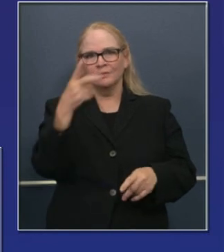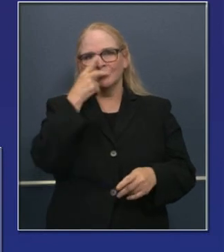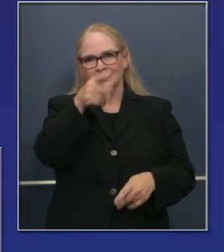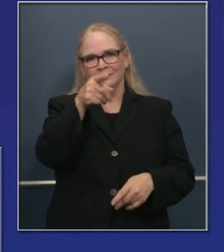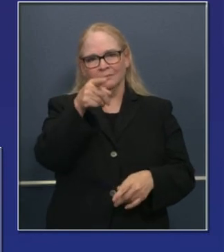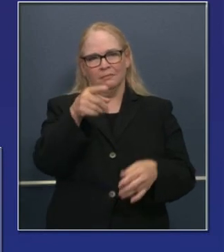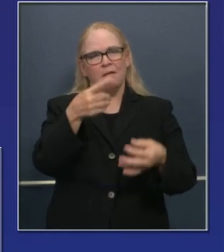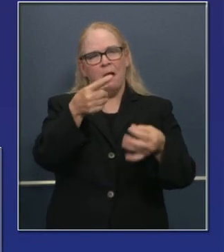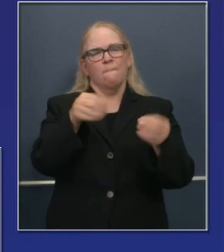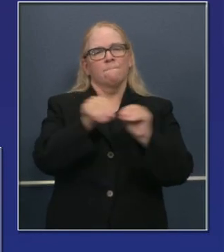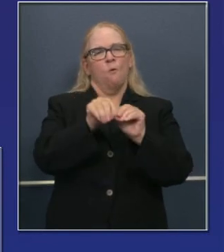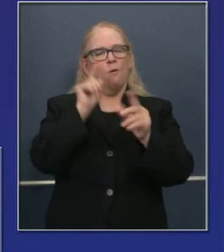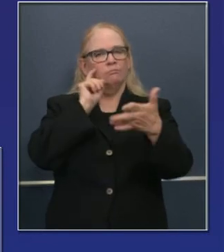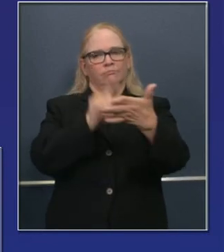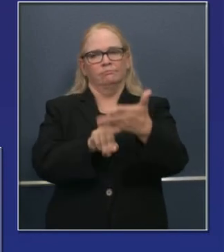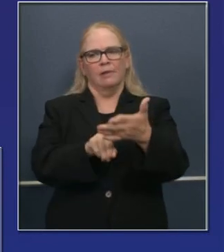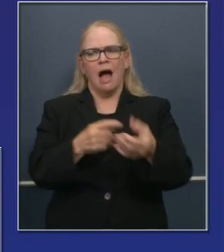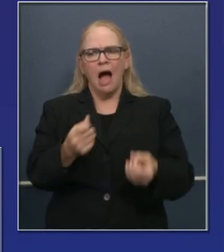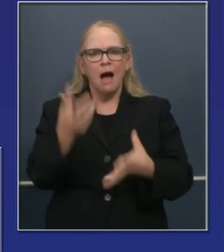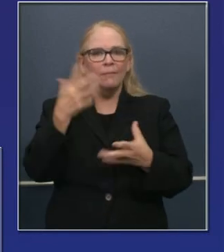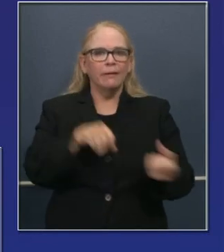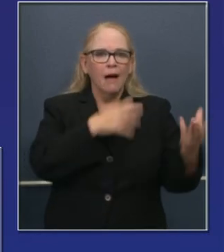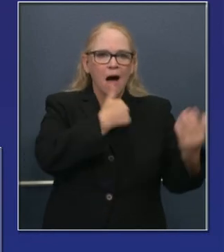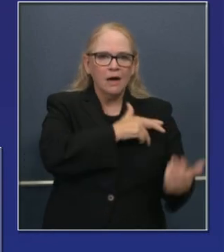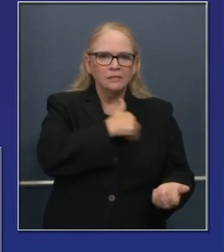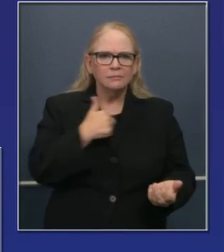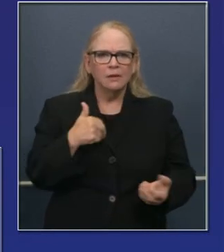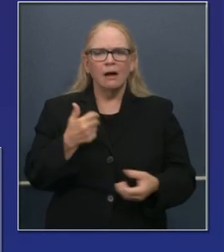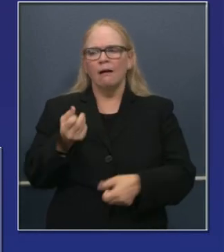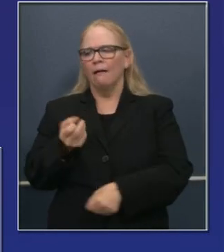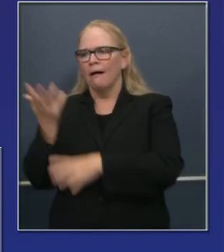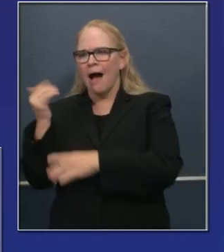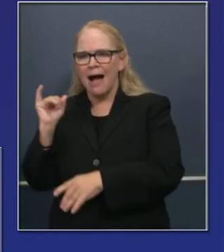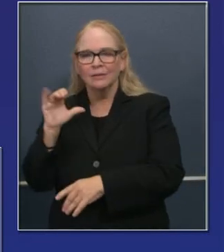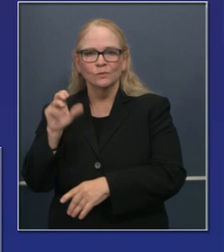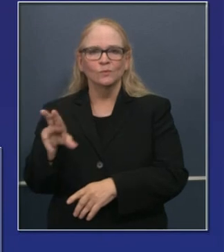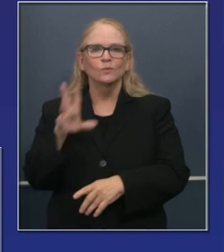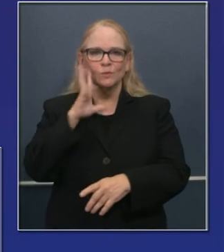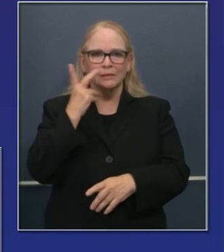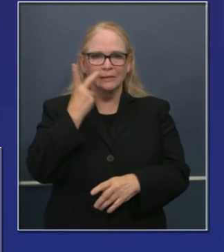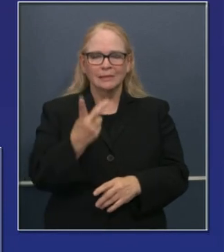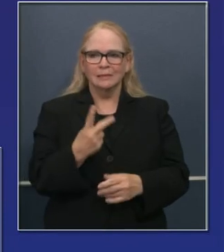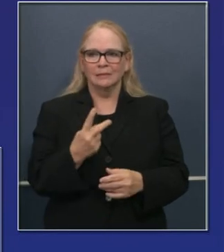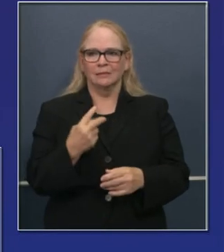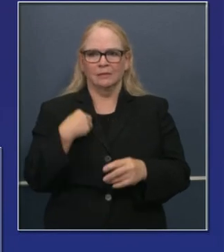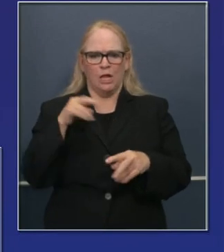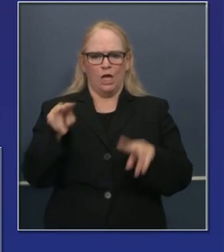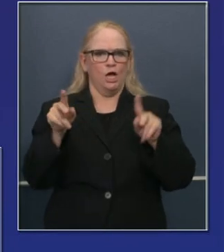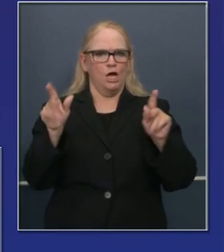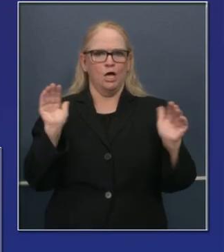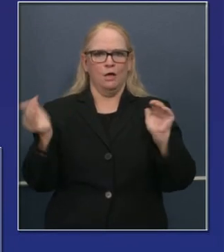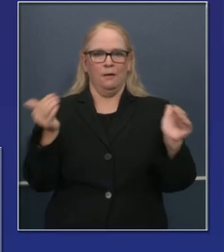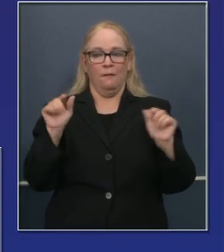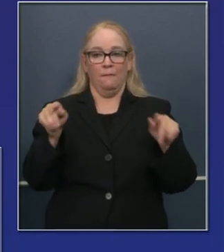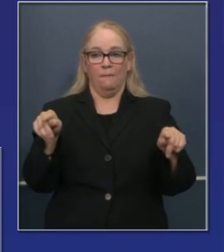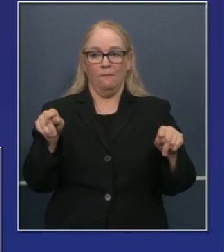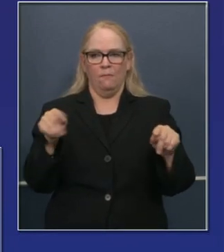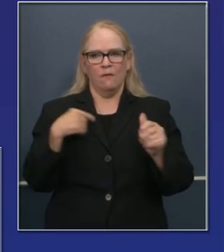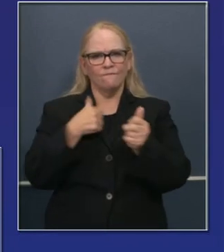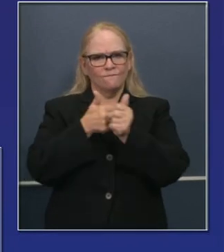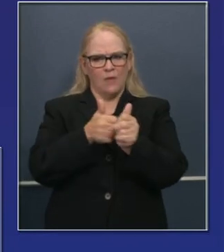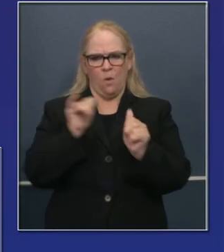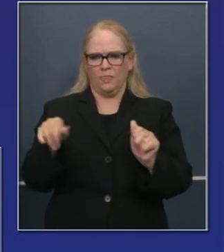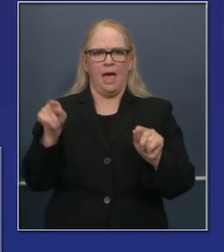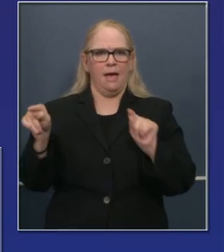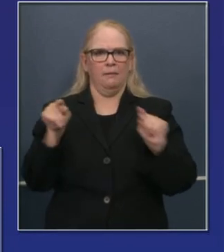dicho desde el primer día. Las cifras de hospitalización y índices de ingreso a unidades de cuidados intensivos